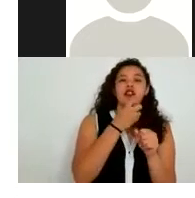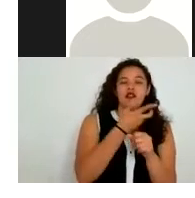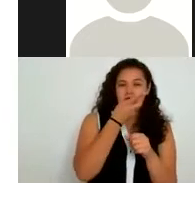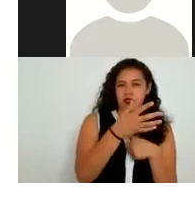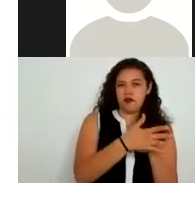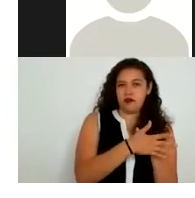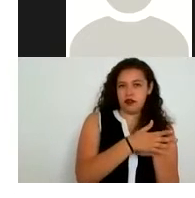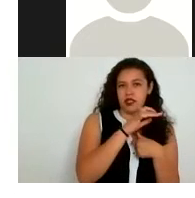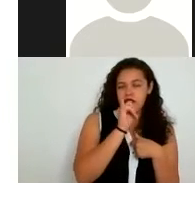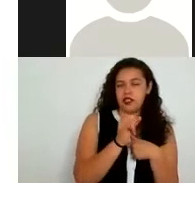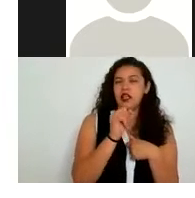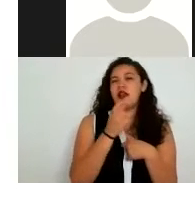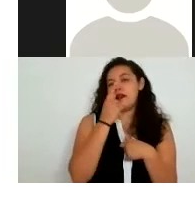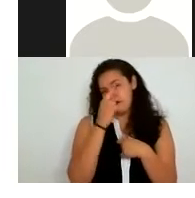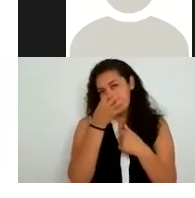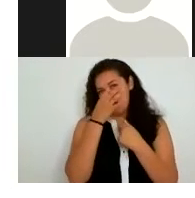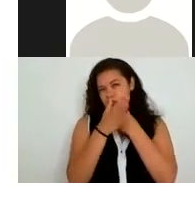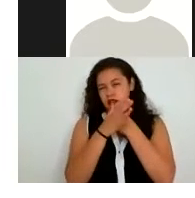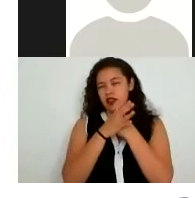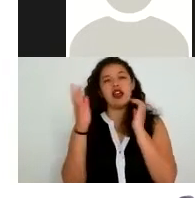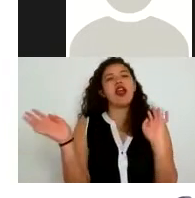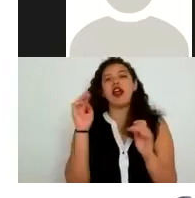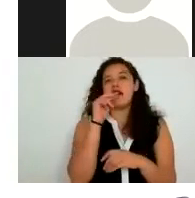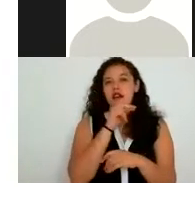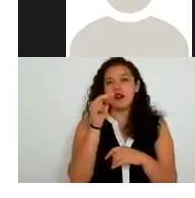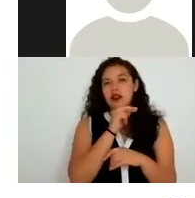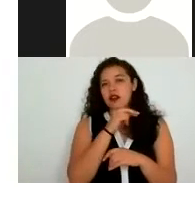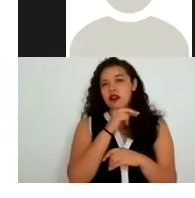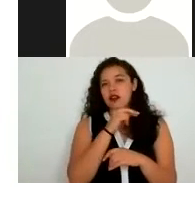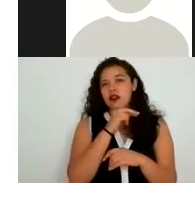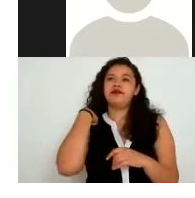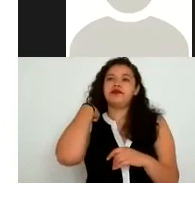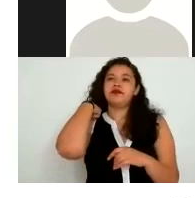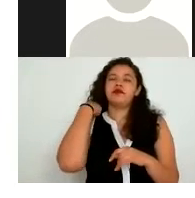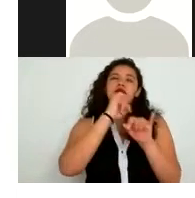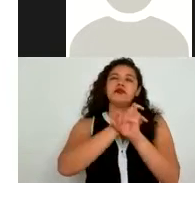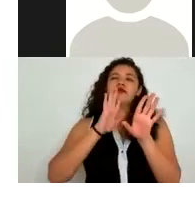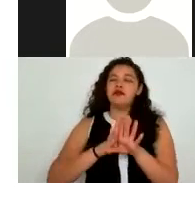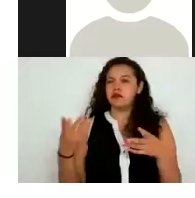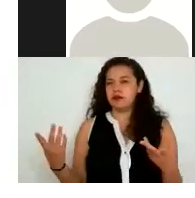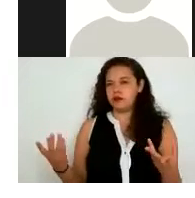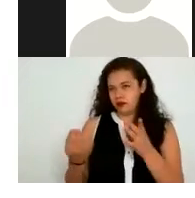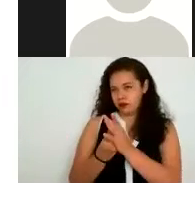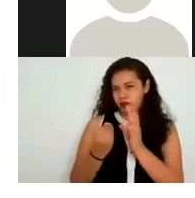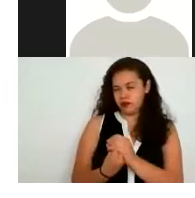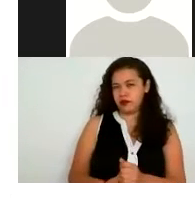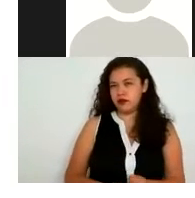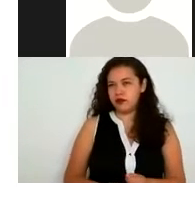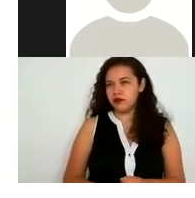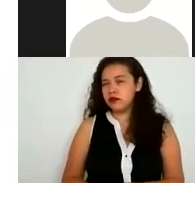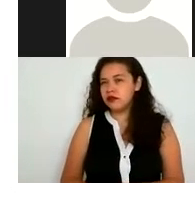expreso es como ya veíamos que en los datos personales sensibles debe ser expreso y por escrito y en los datos